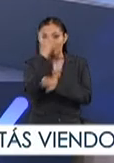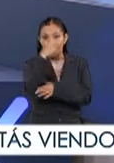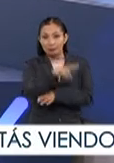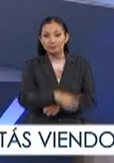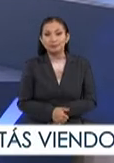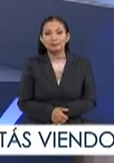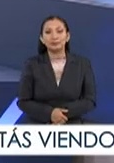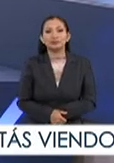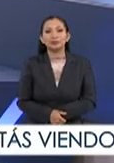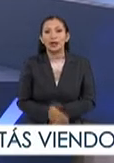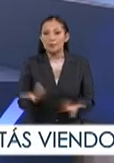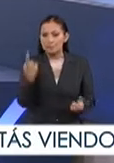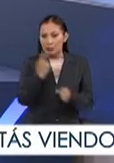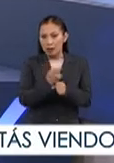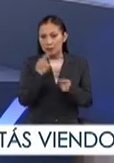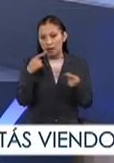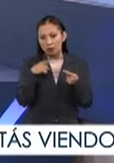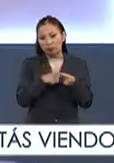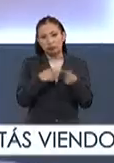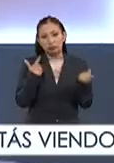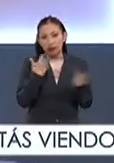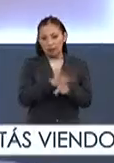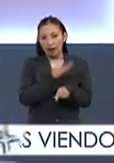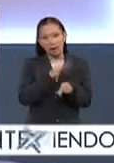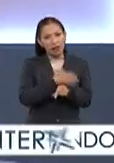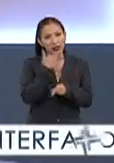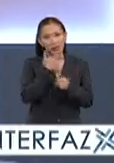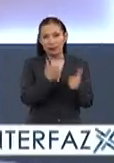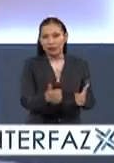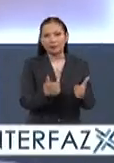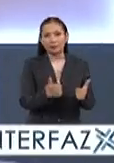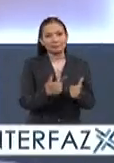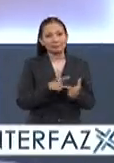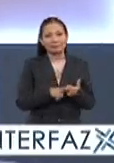viajar allá. Bueno, principalmente, tener un buen promedio,